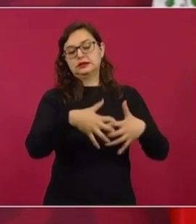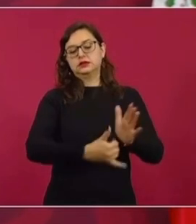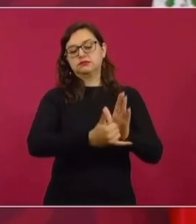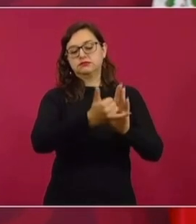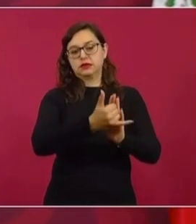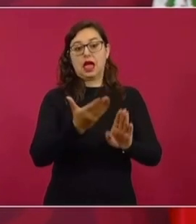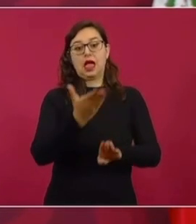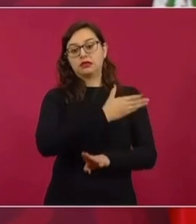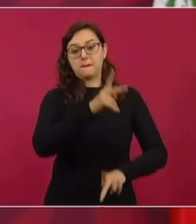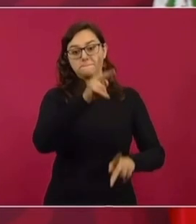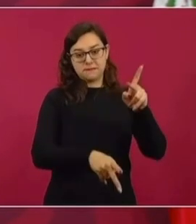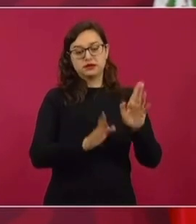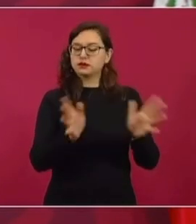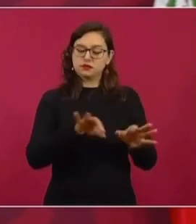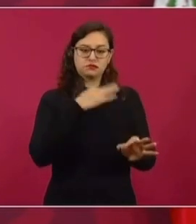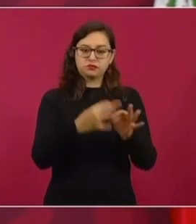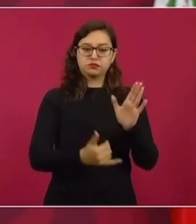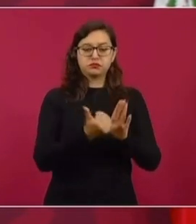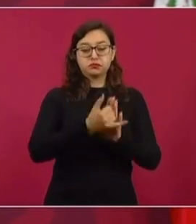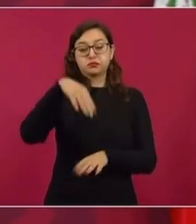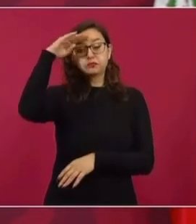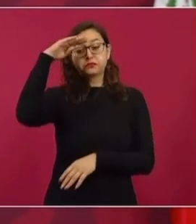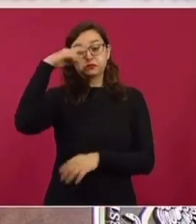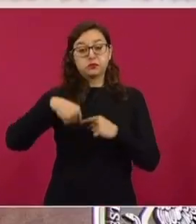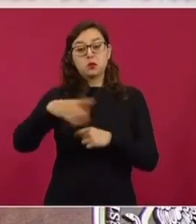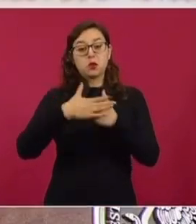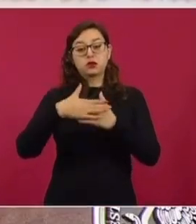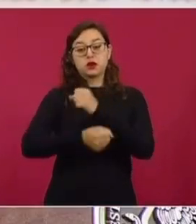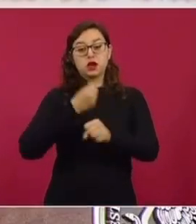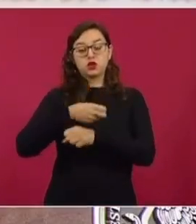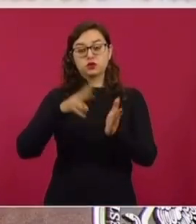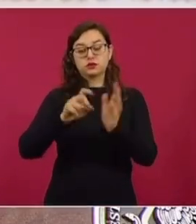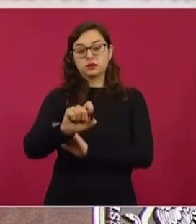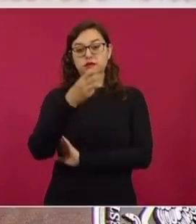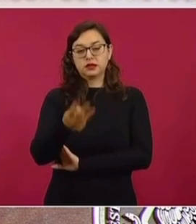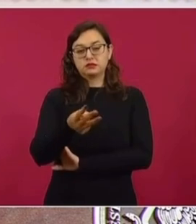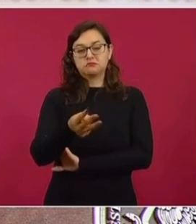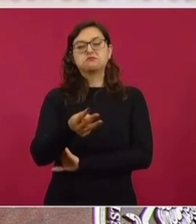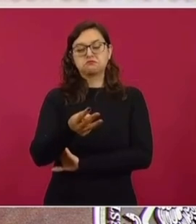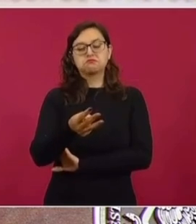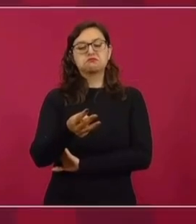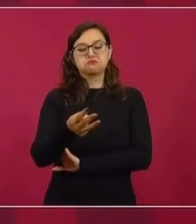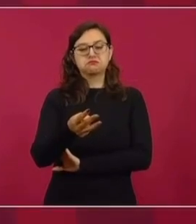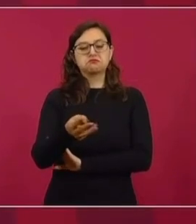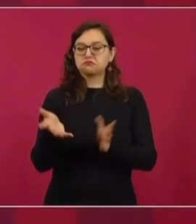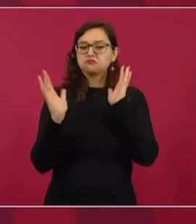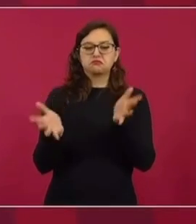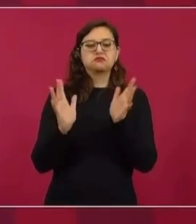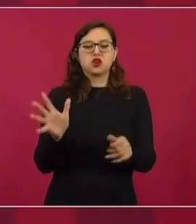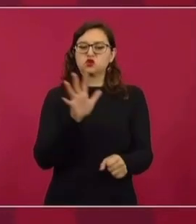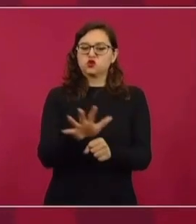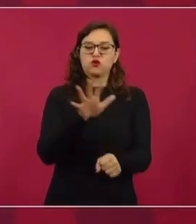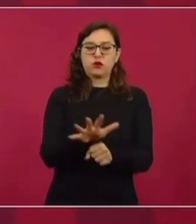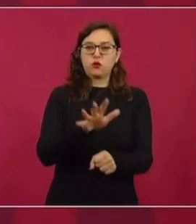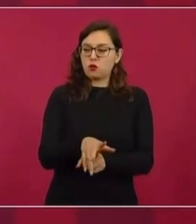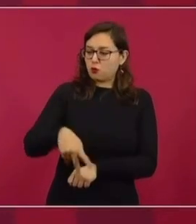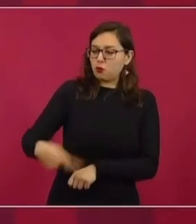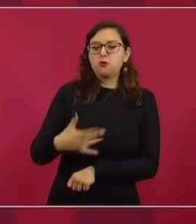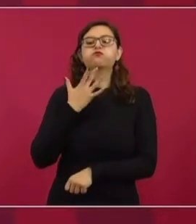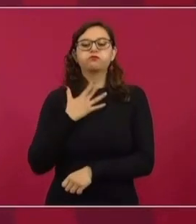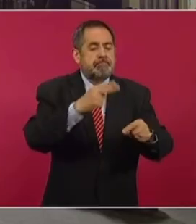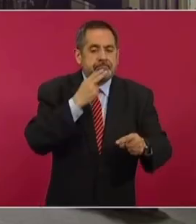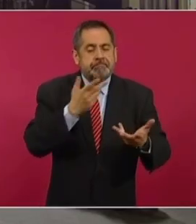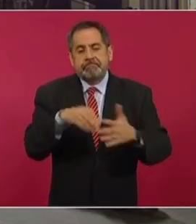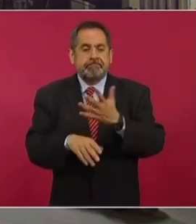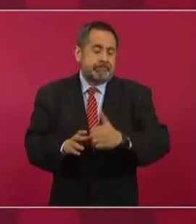inconclusa. Y pensamos que para el año próximo, a finales, ya vamos a estar produciendo toda la gasolina que